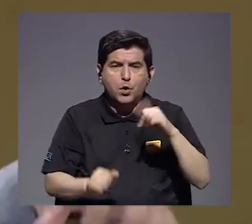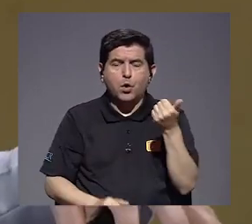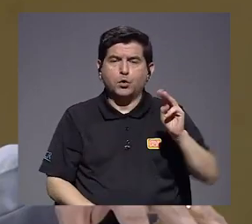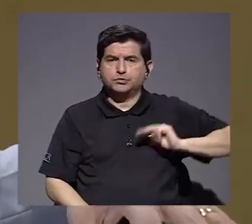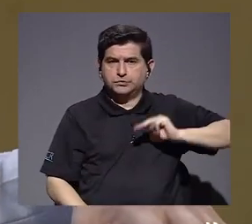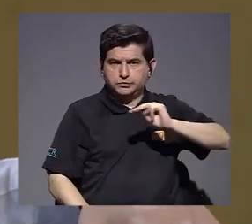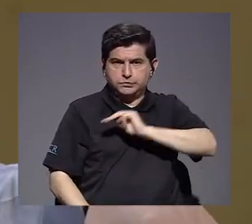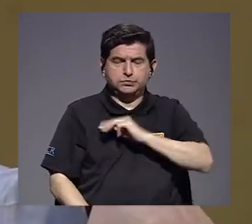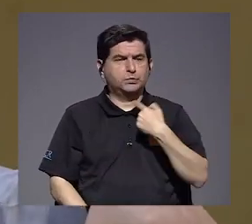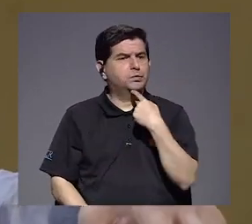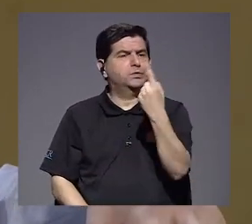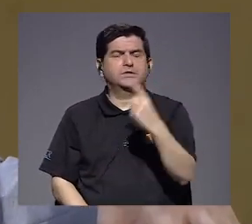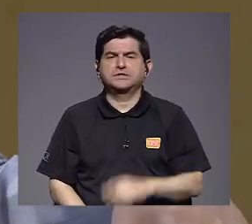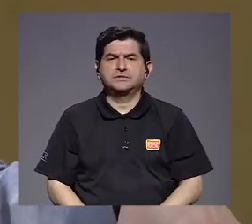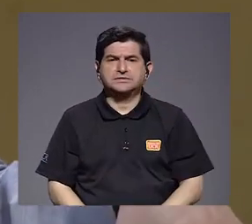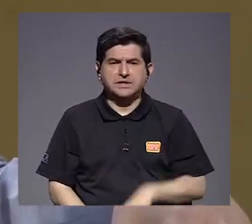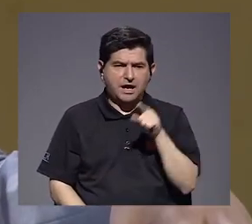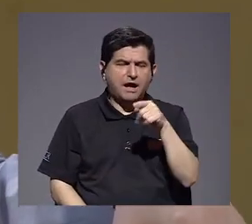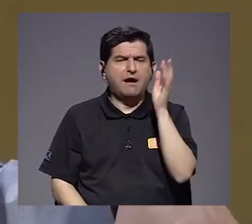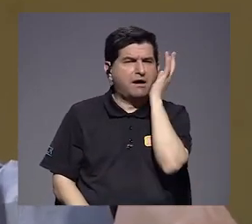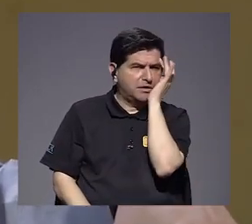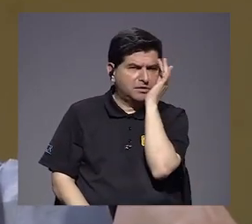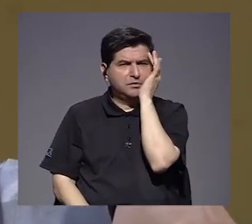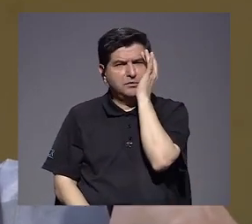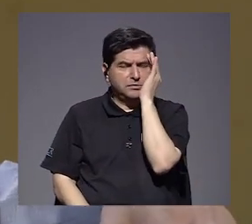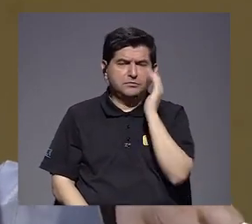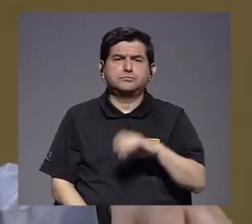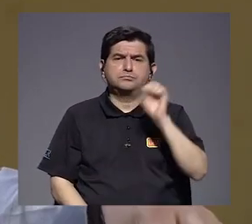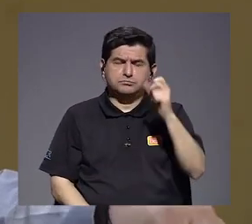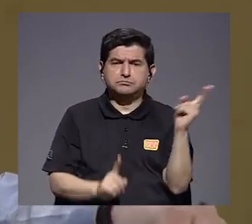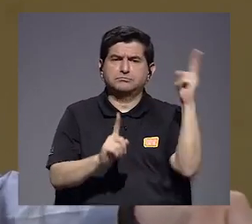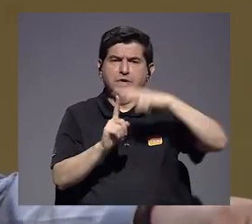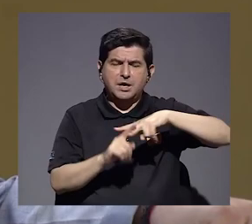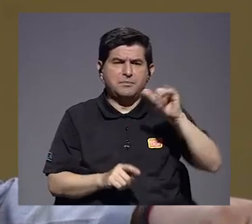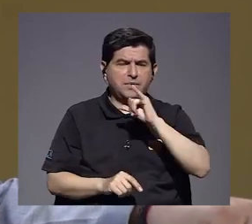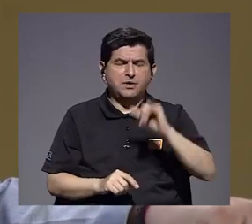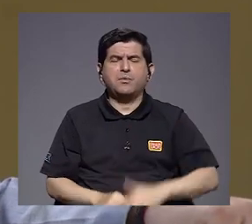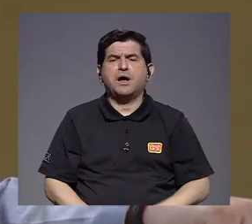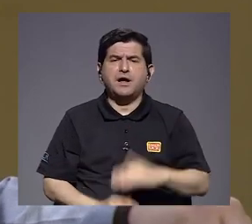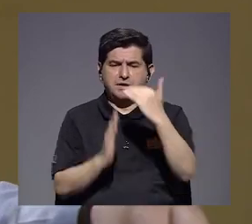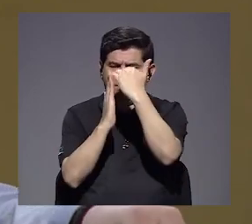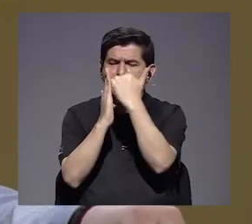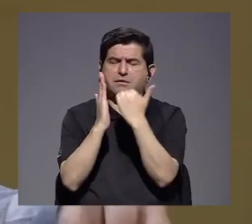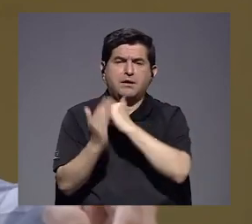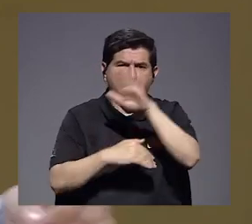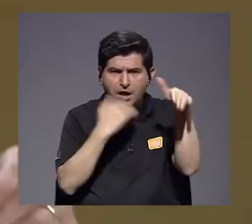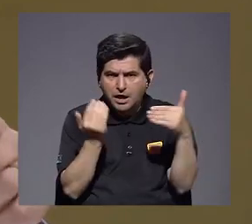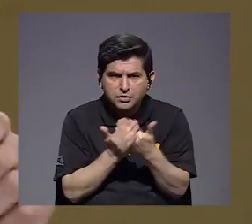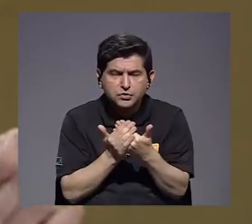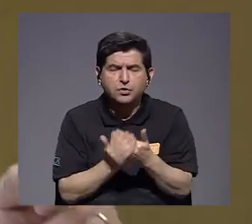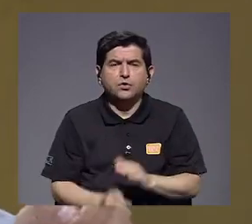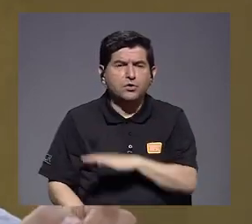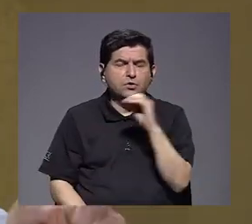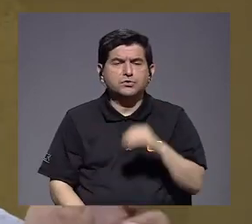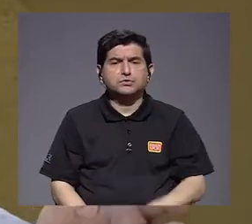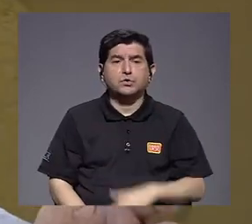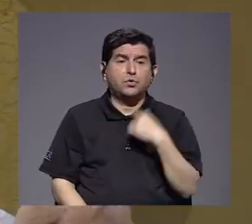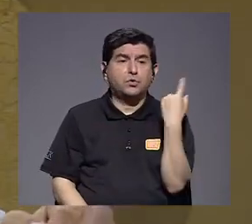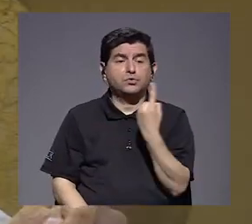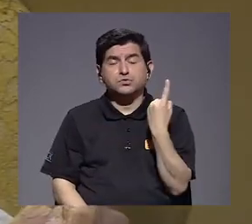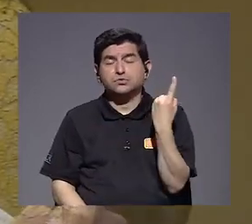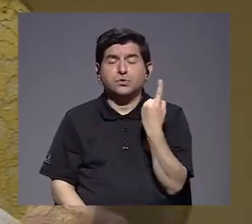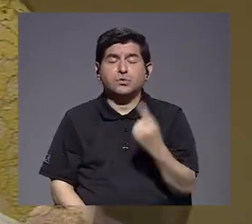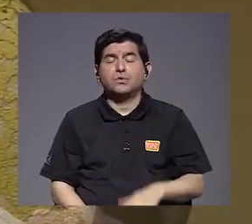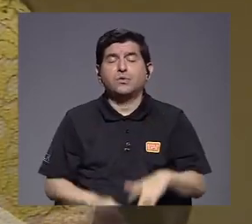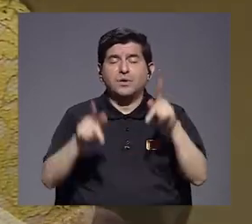ministerios, uno diría, ¿van a preocuparse por aplicar esa misma receta para todos o solamente le va a tocar pagar a